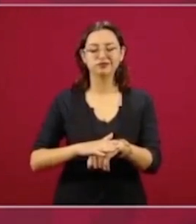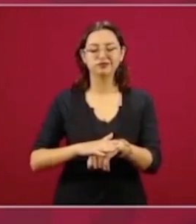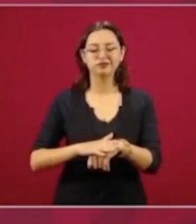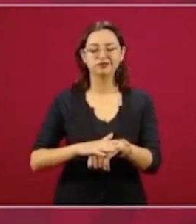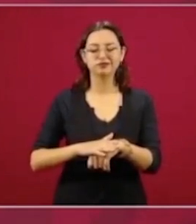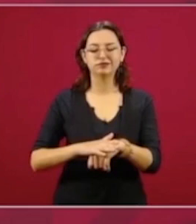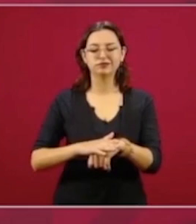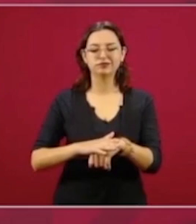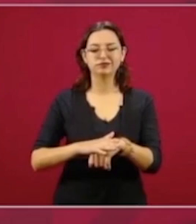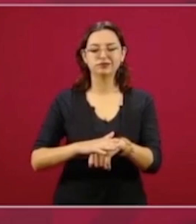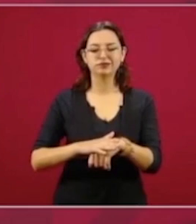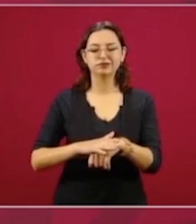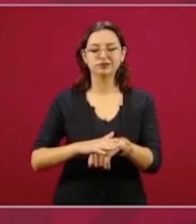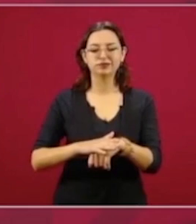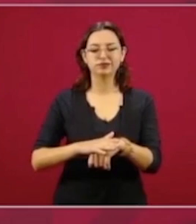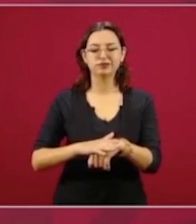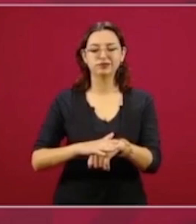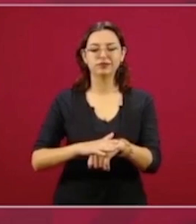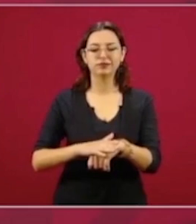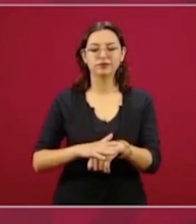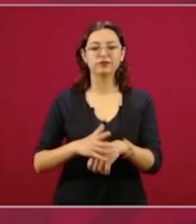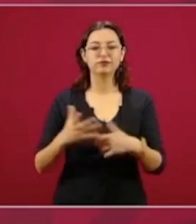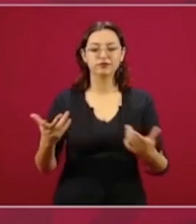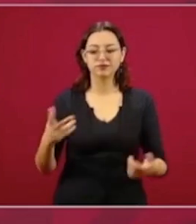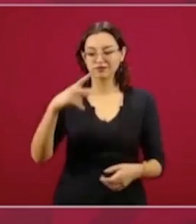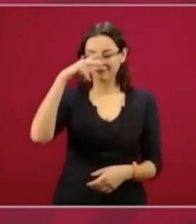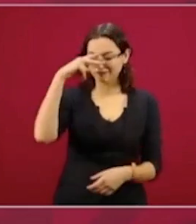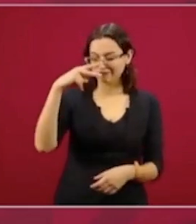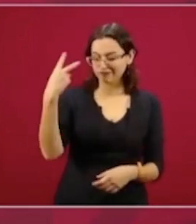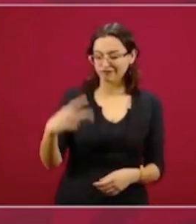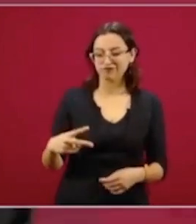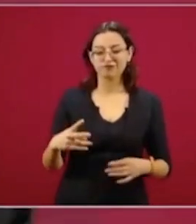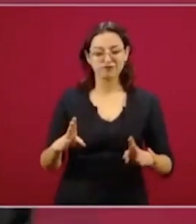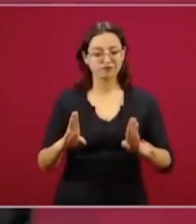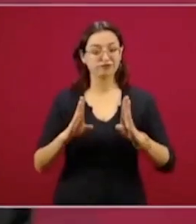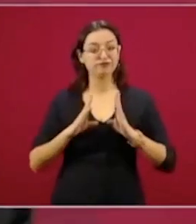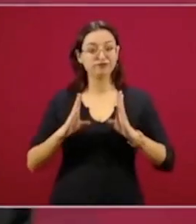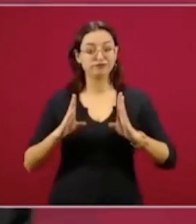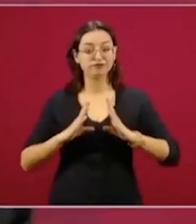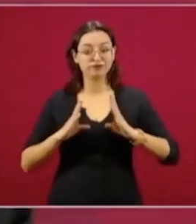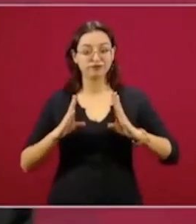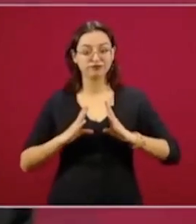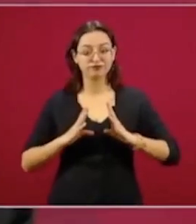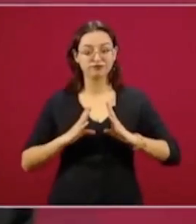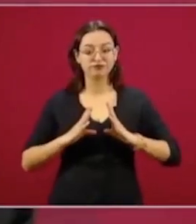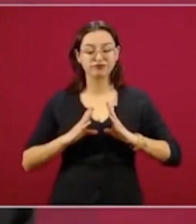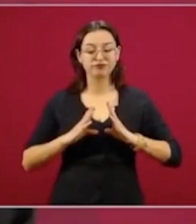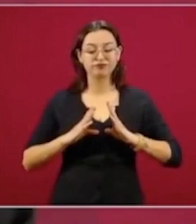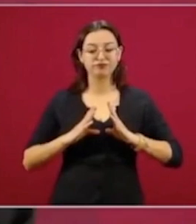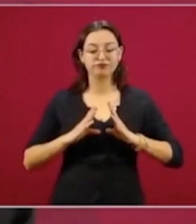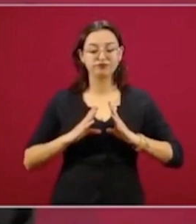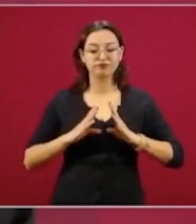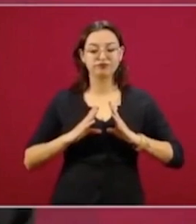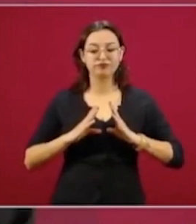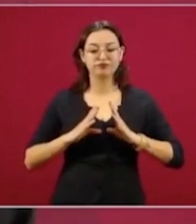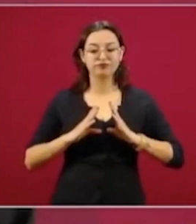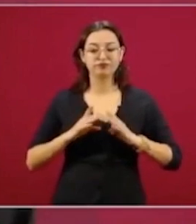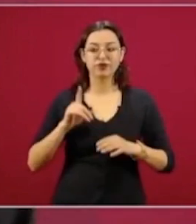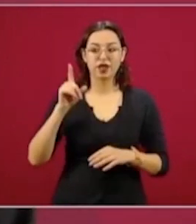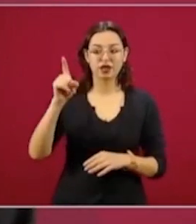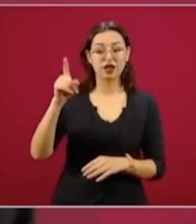militares mexicanas en